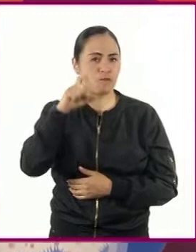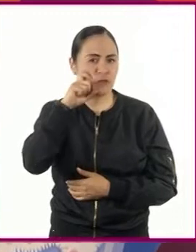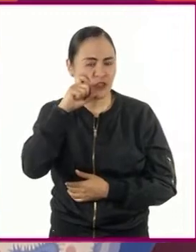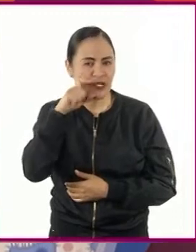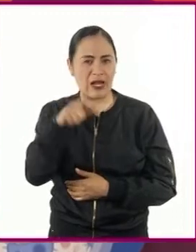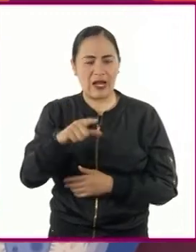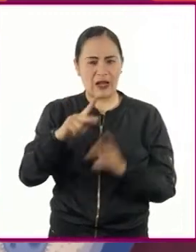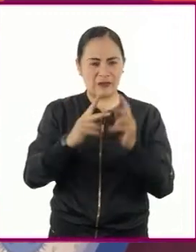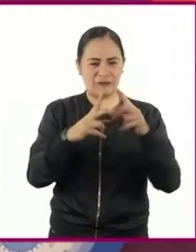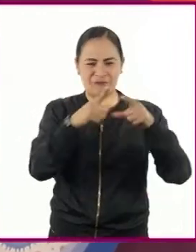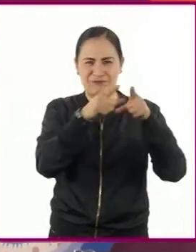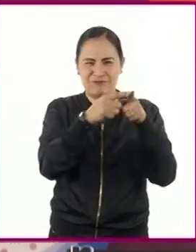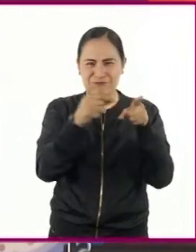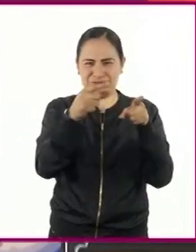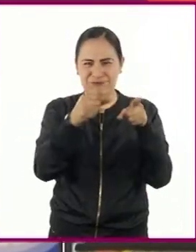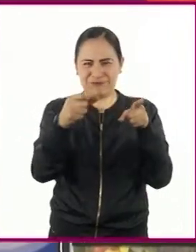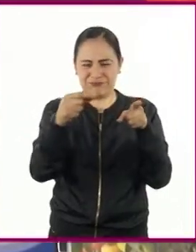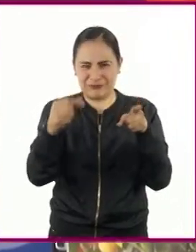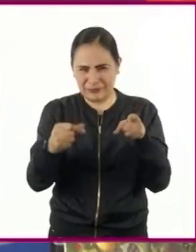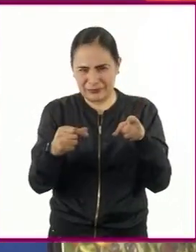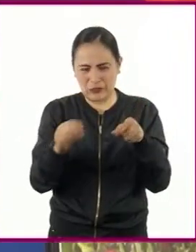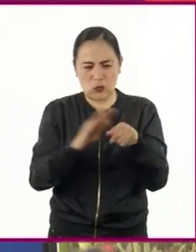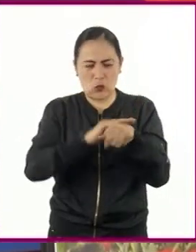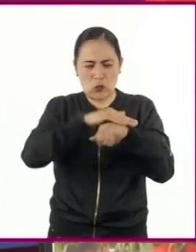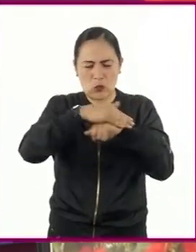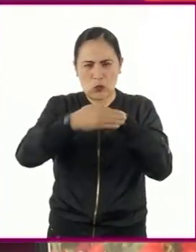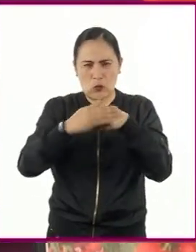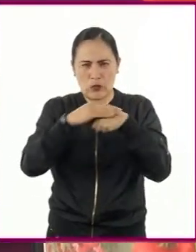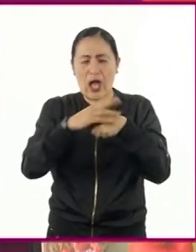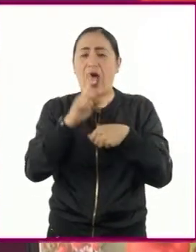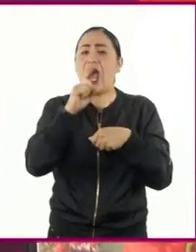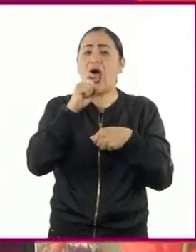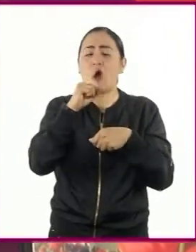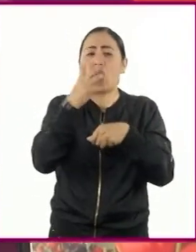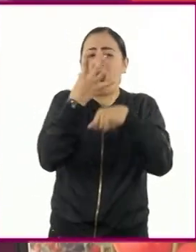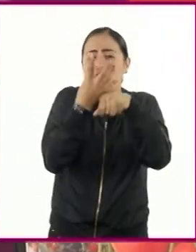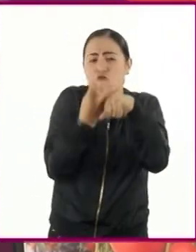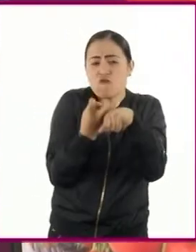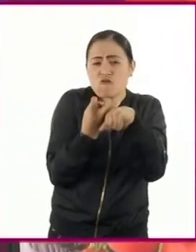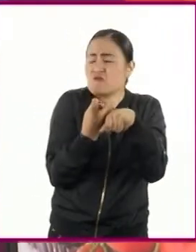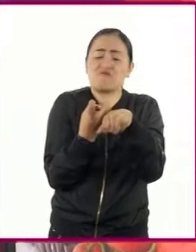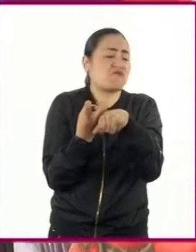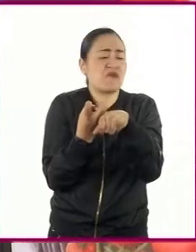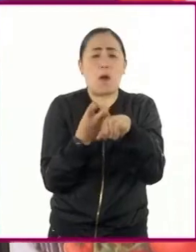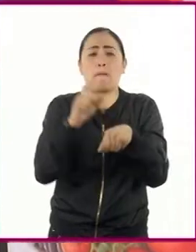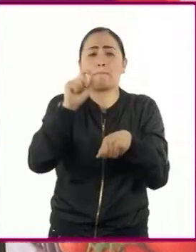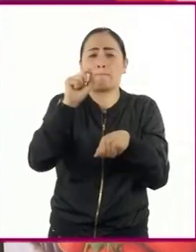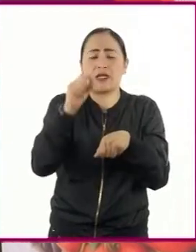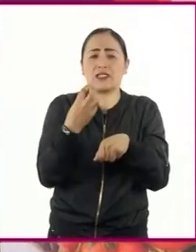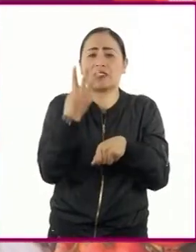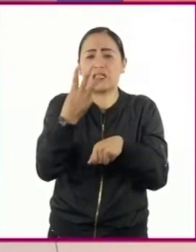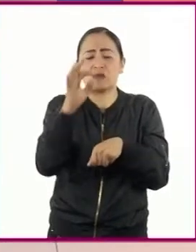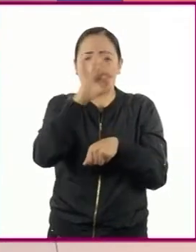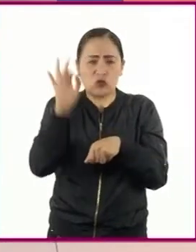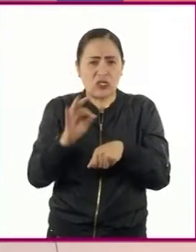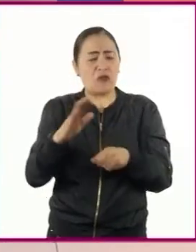sus hojas una cera que las protege de la pérdida de agua, reduciéndola hasta 23%,